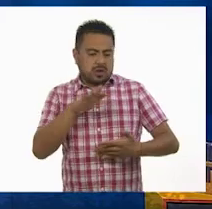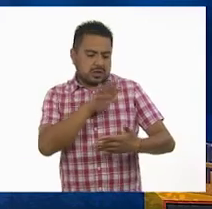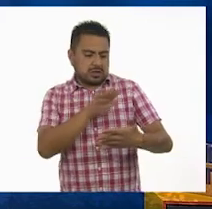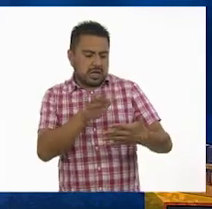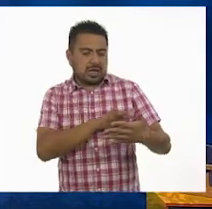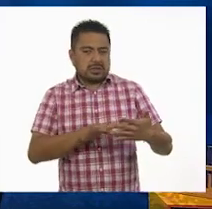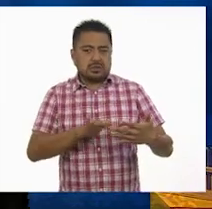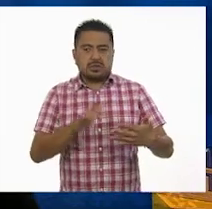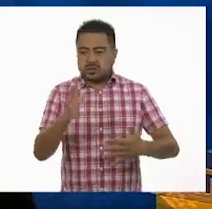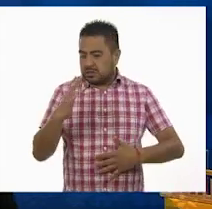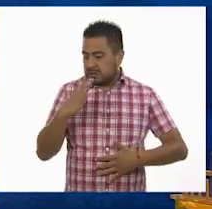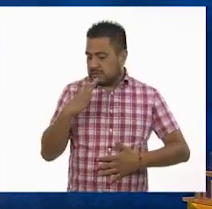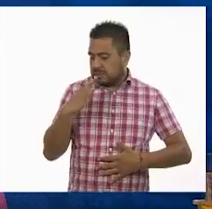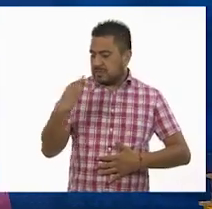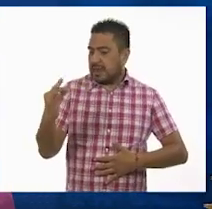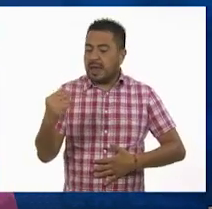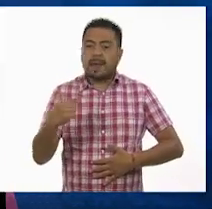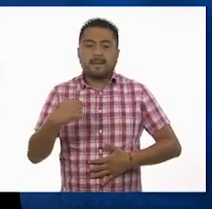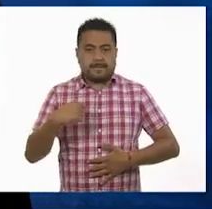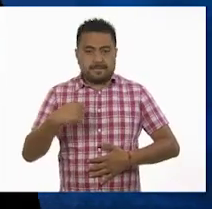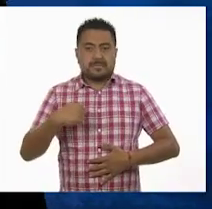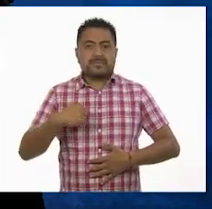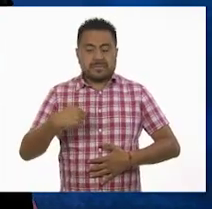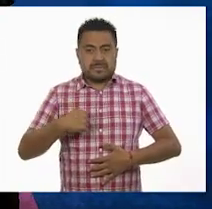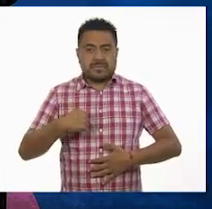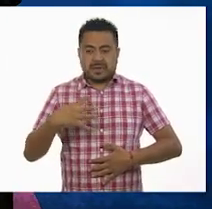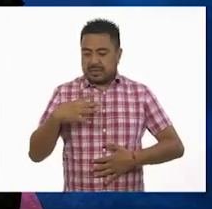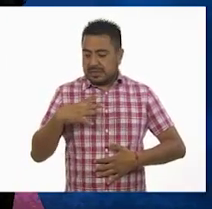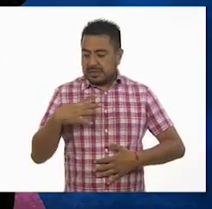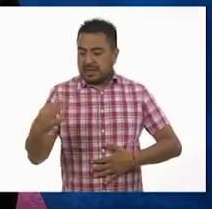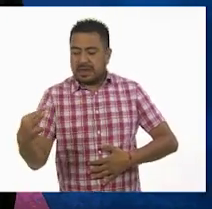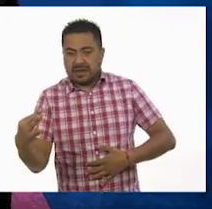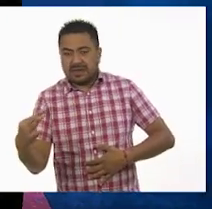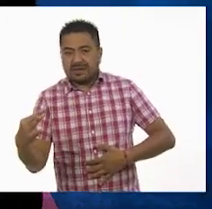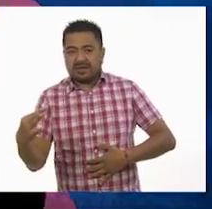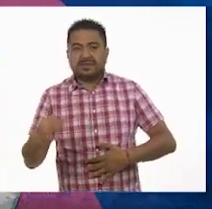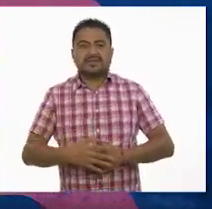Escógeme María, escógeme.